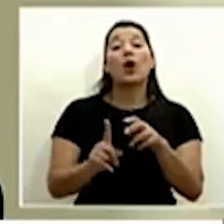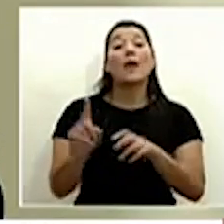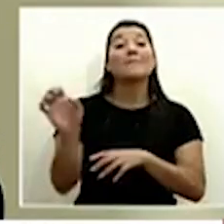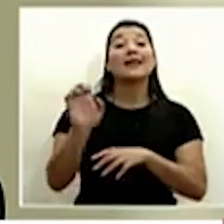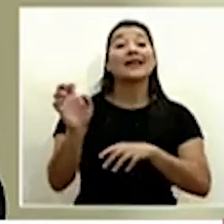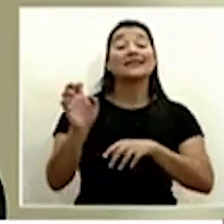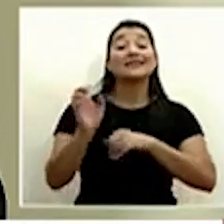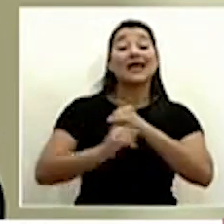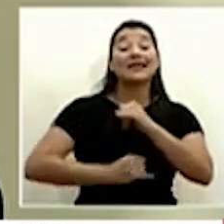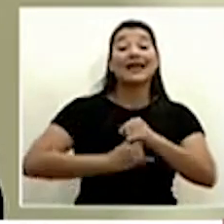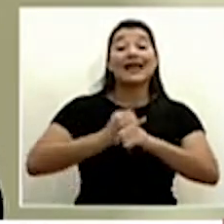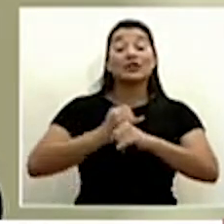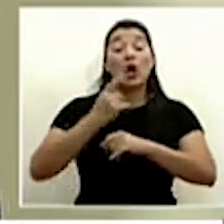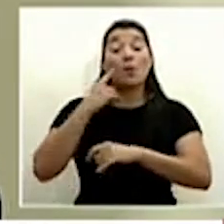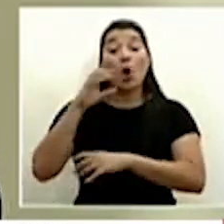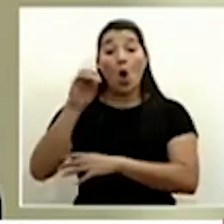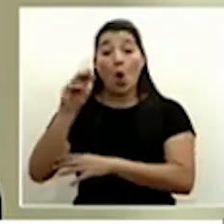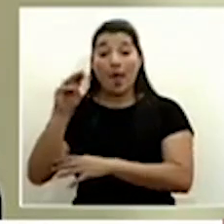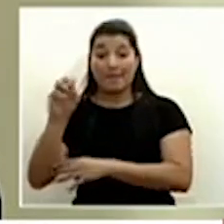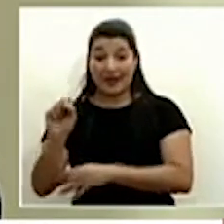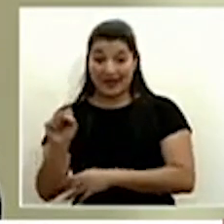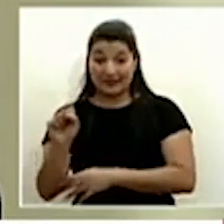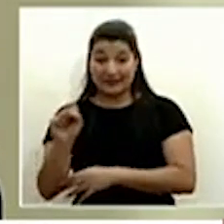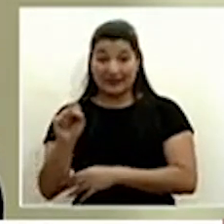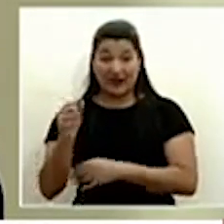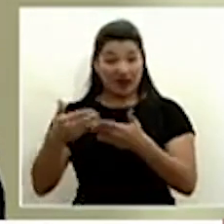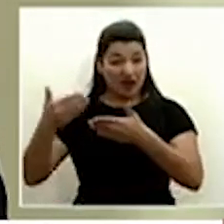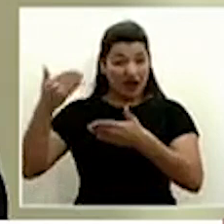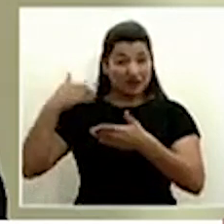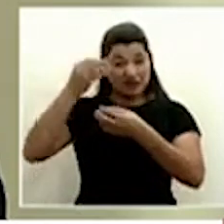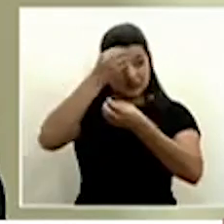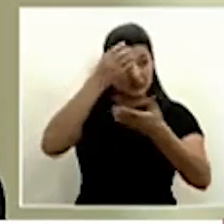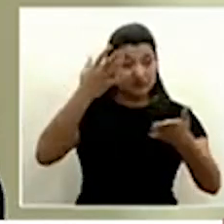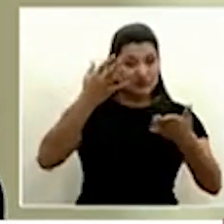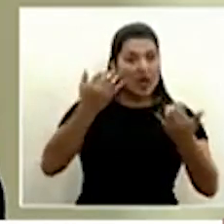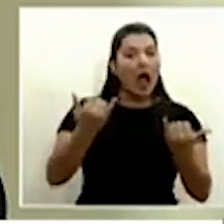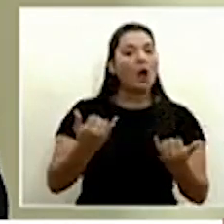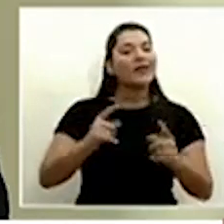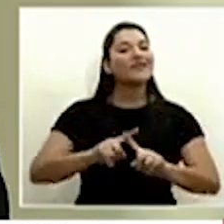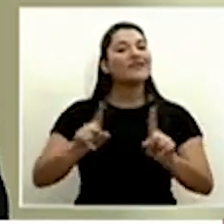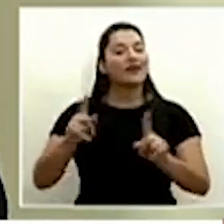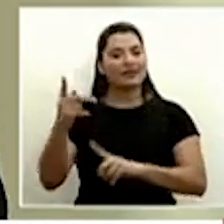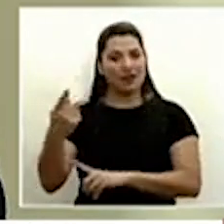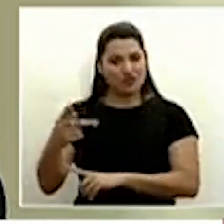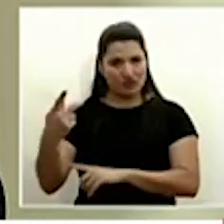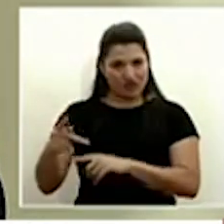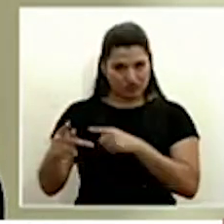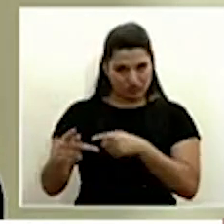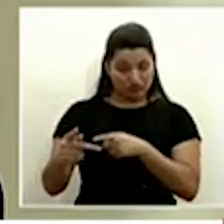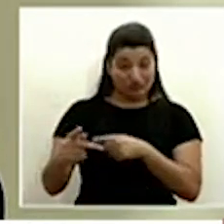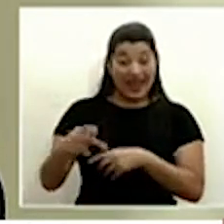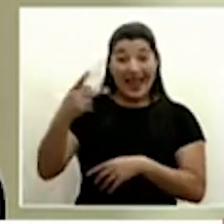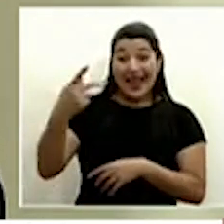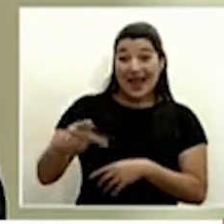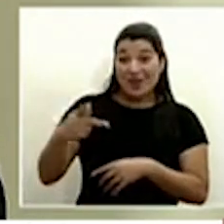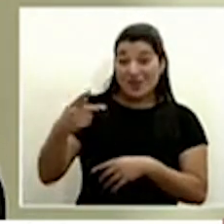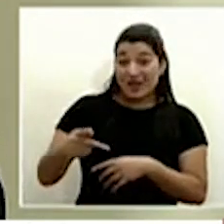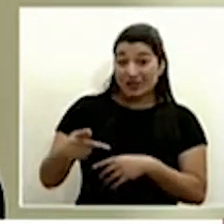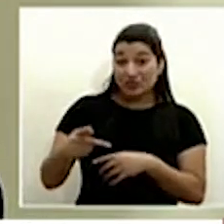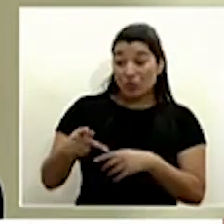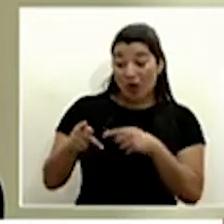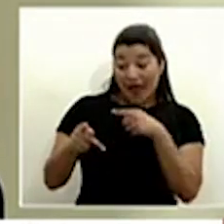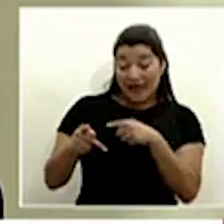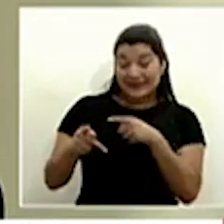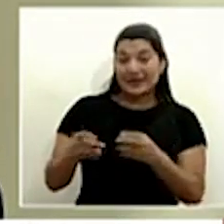por la OMS a los riesgos que tenemos en este momento, el riesgo, como ya lo indiqué, es el riesgo más importante.